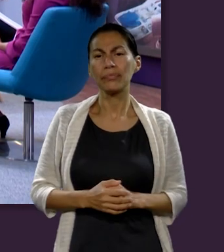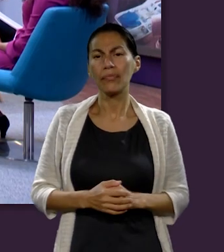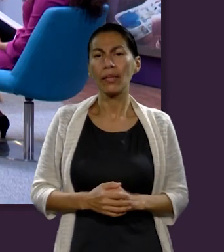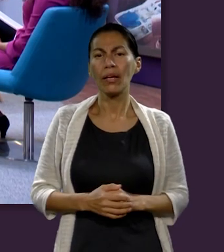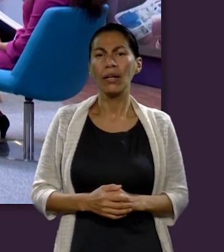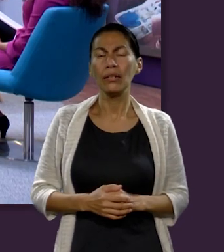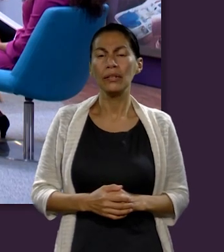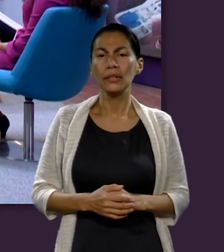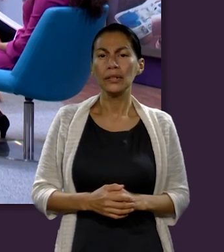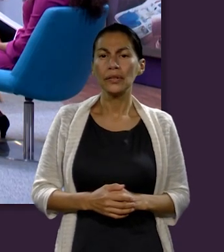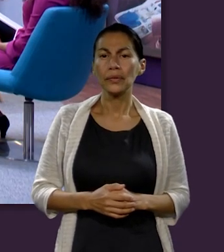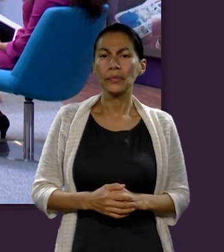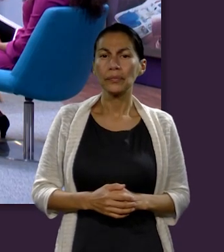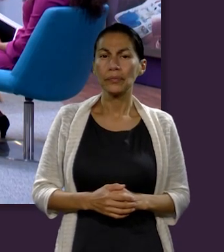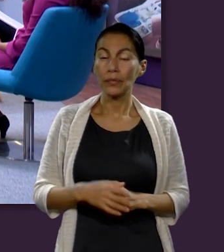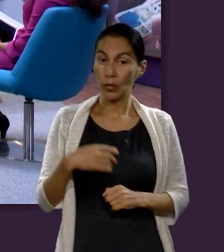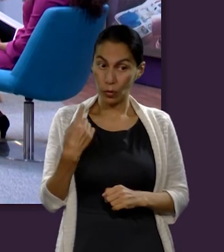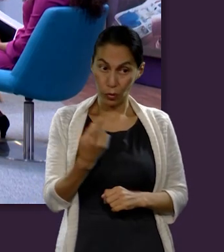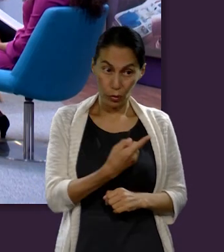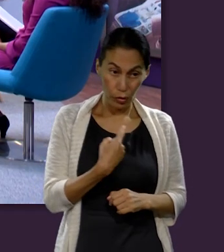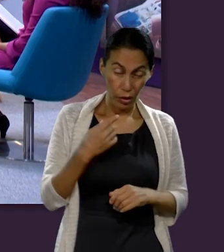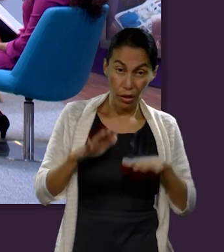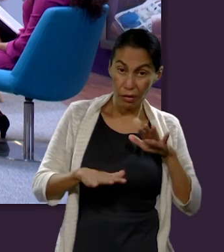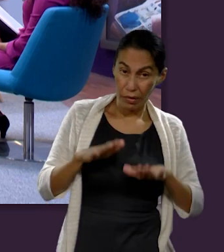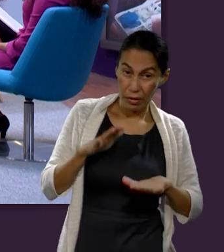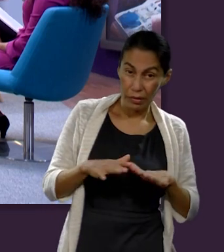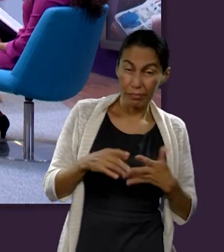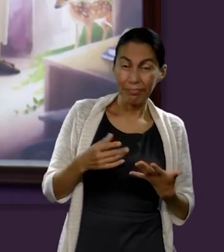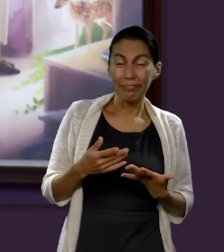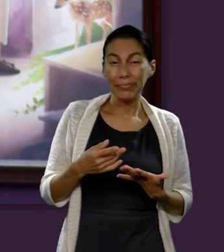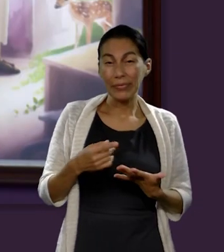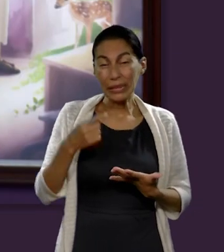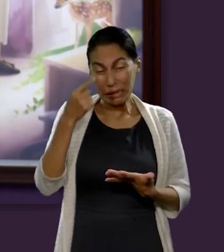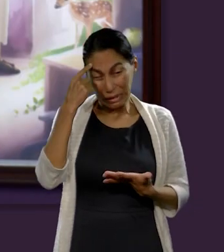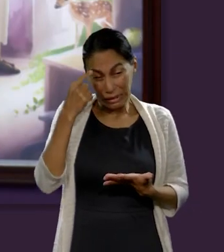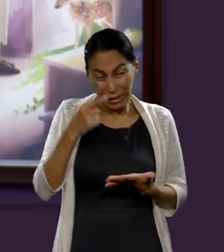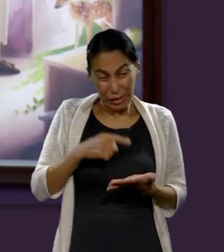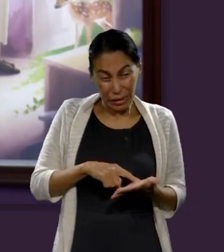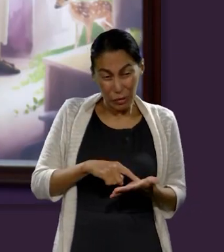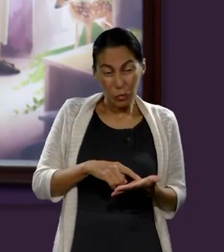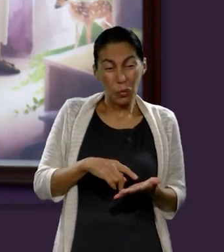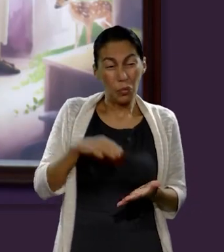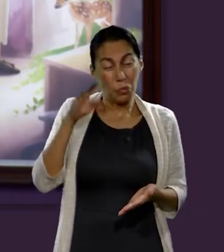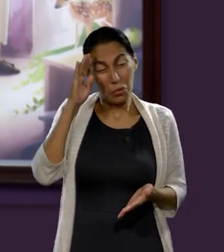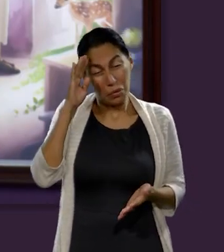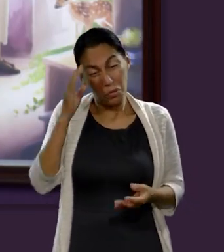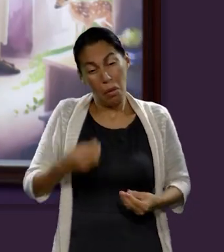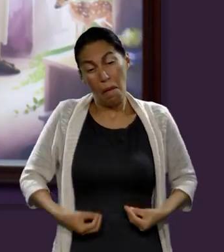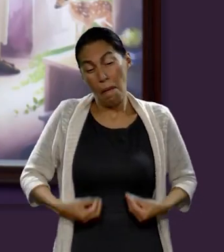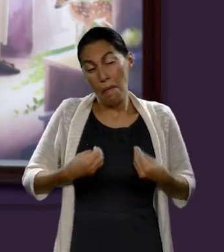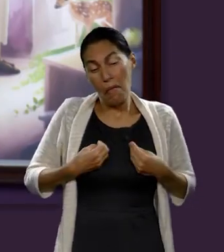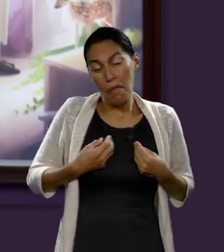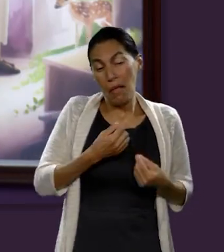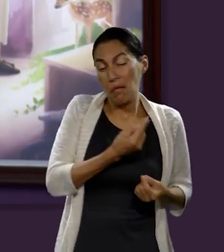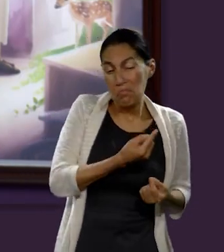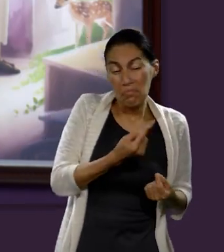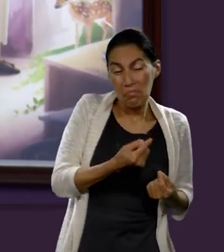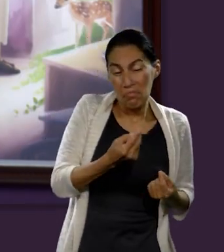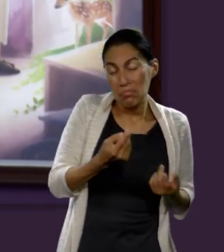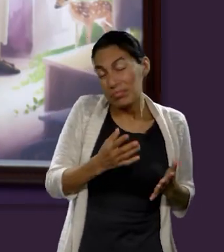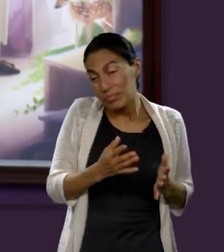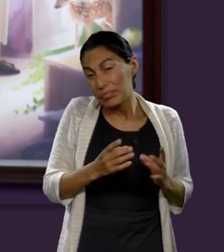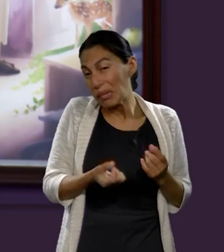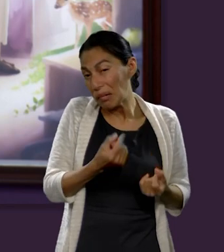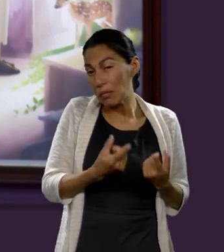porque muchas veces nosotros queremos o creemos que la vida se trata de una sola cosa y Dios nos